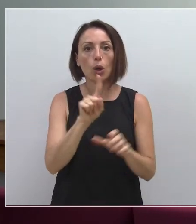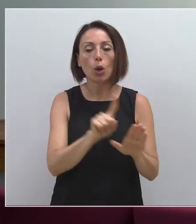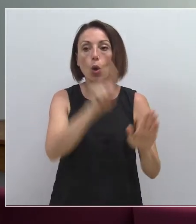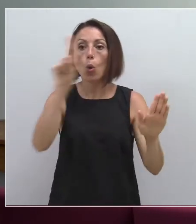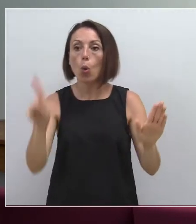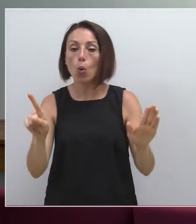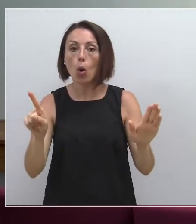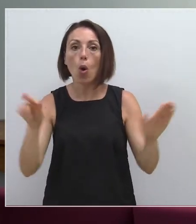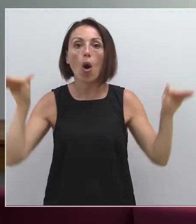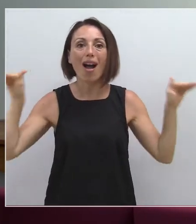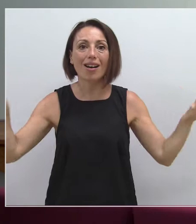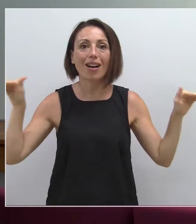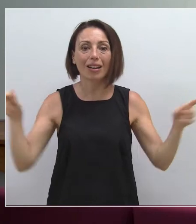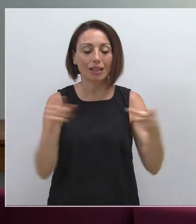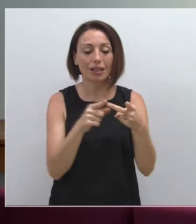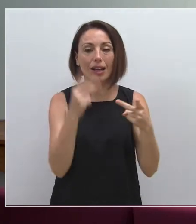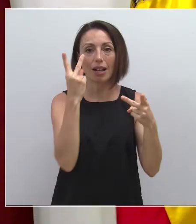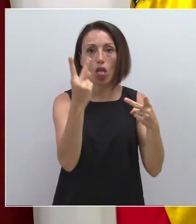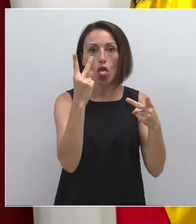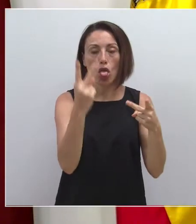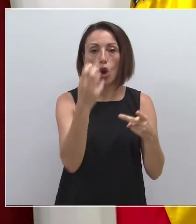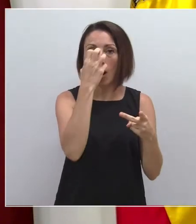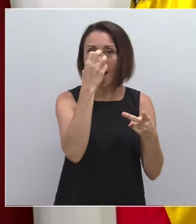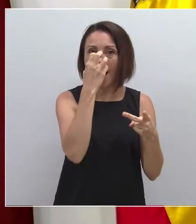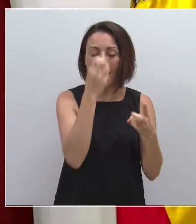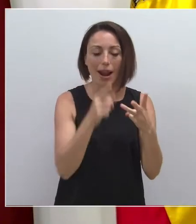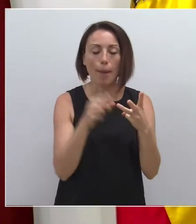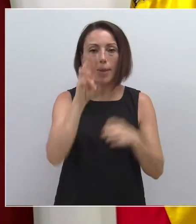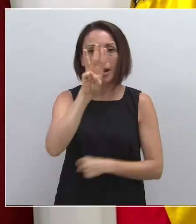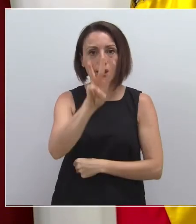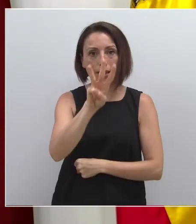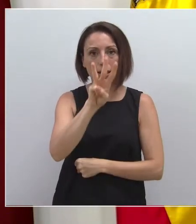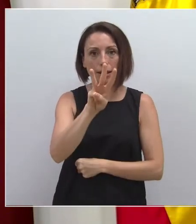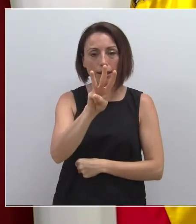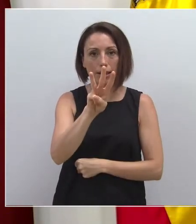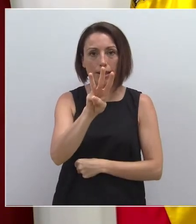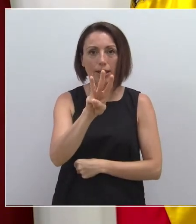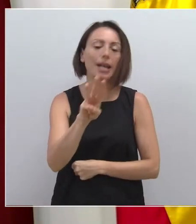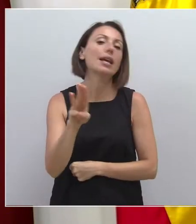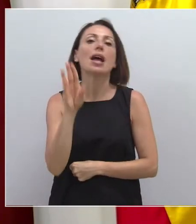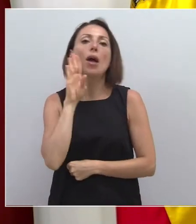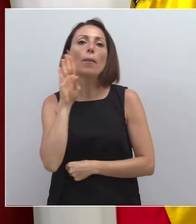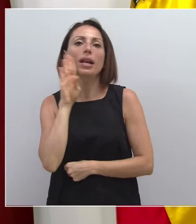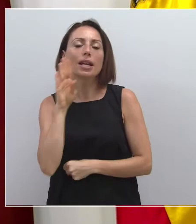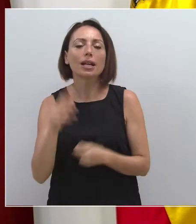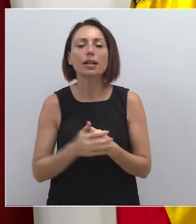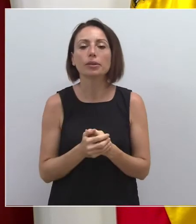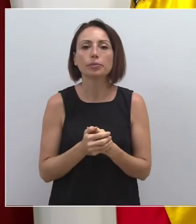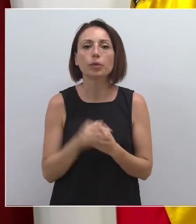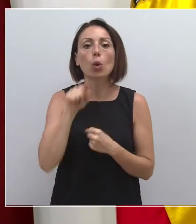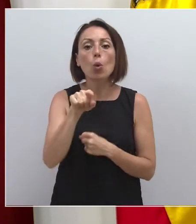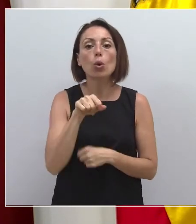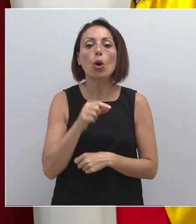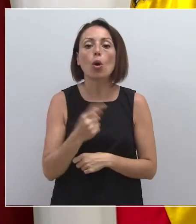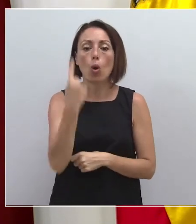a Alcantarilla, dos corresponden a Alhama, tres corresponden a Beniel, uno a Blanca,